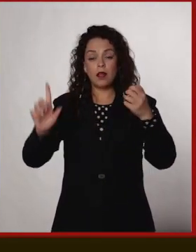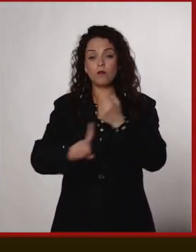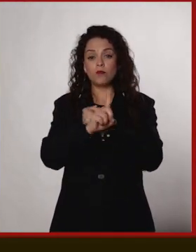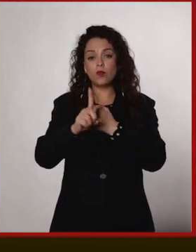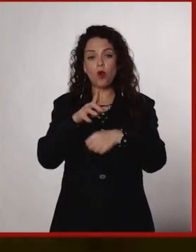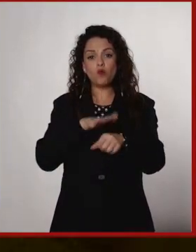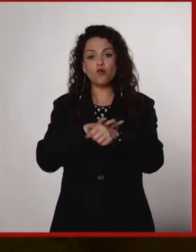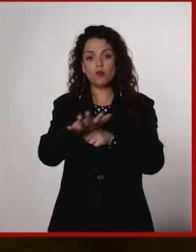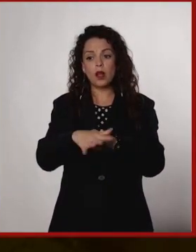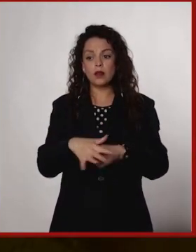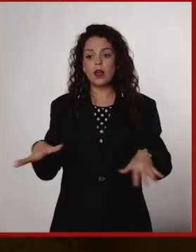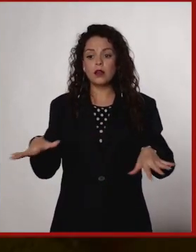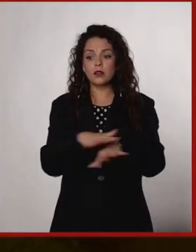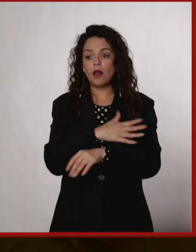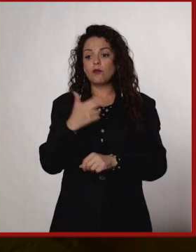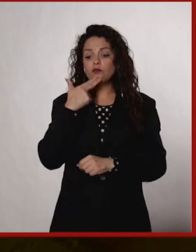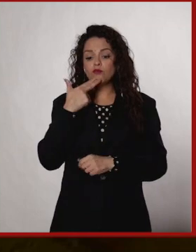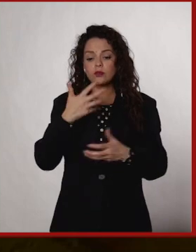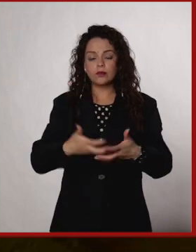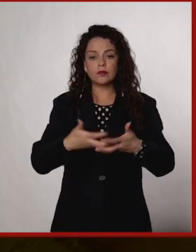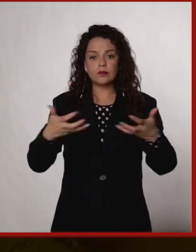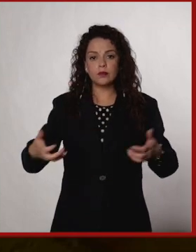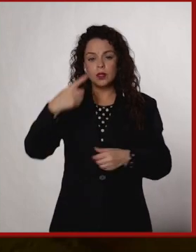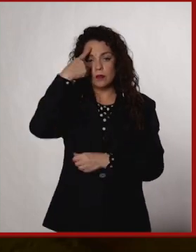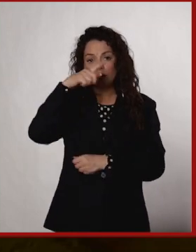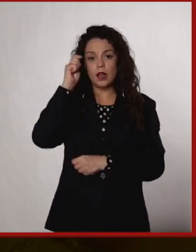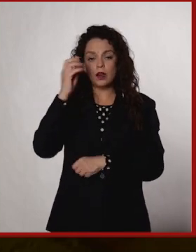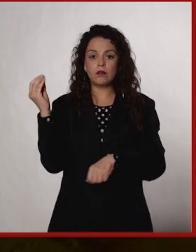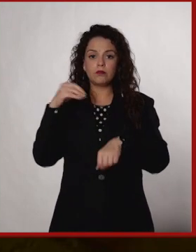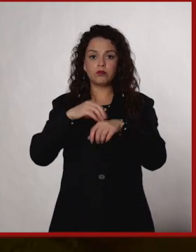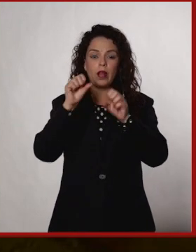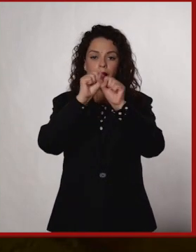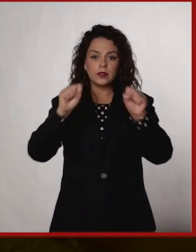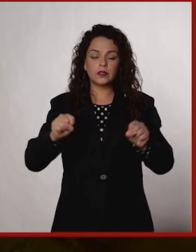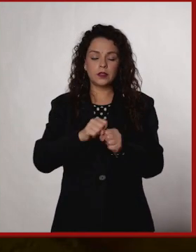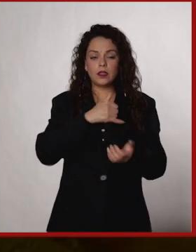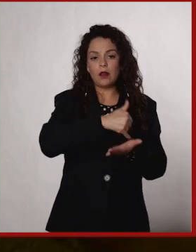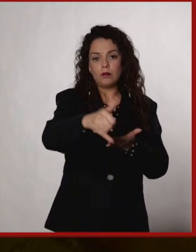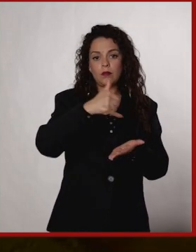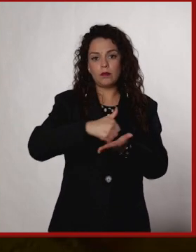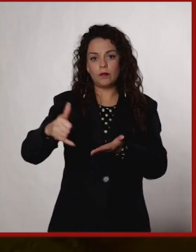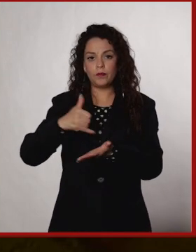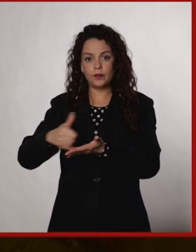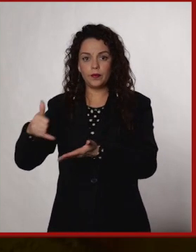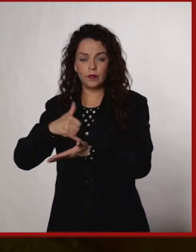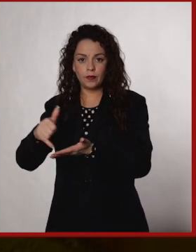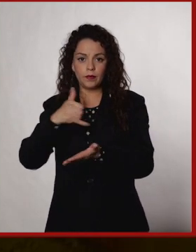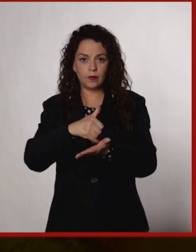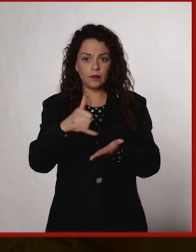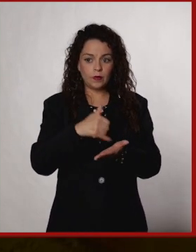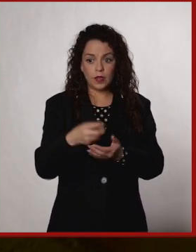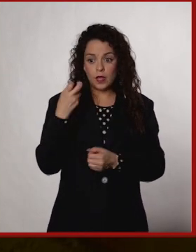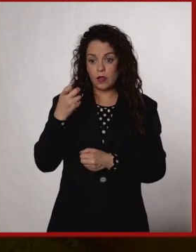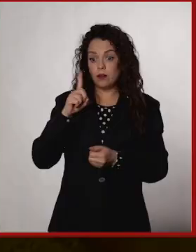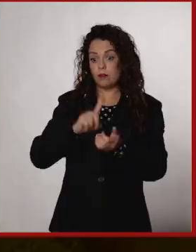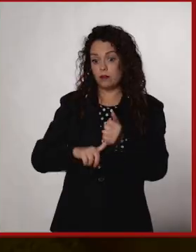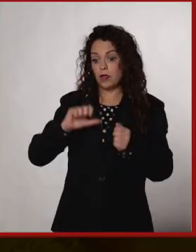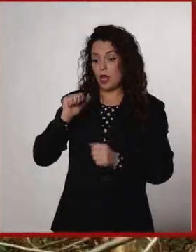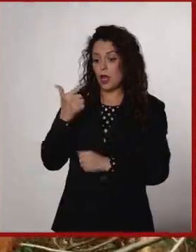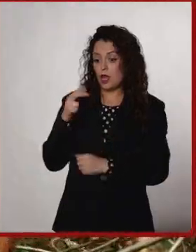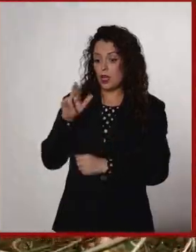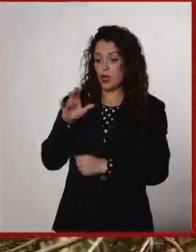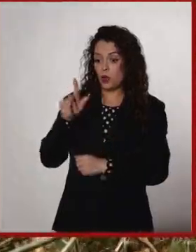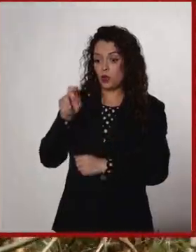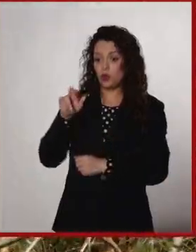problemas es el cambio de uso de suelo para montar sistemas agrícolas. O sea, la agricultura que